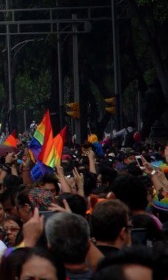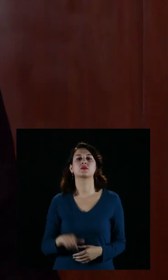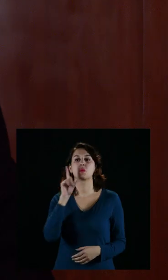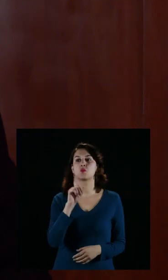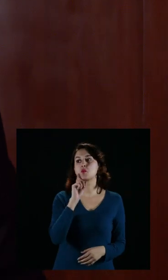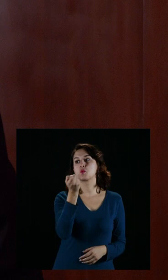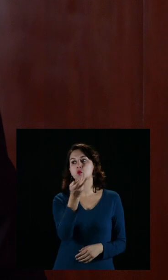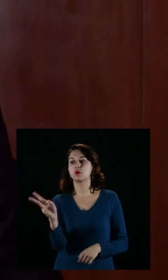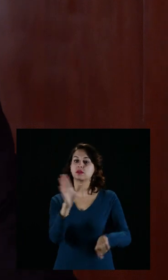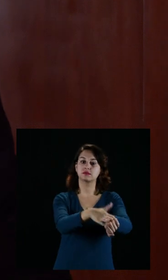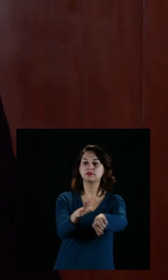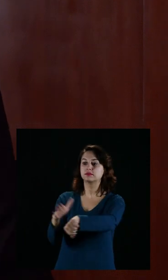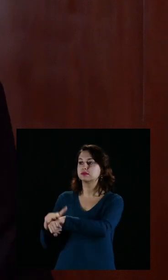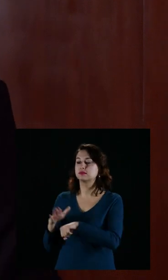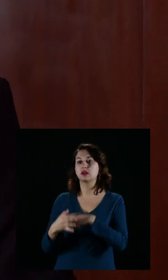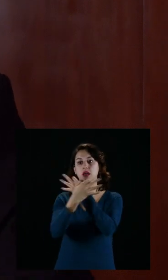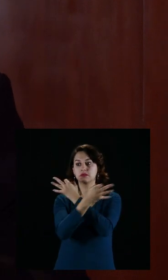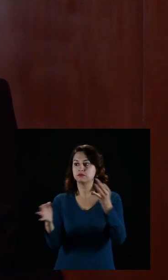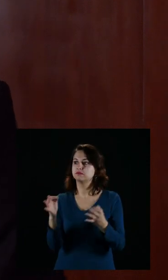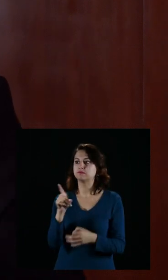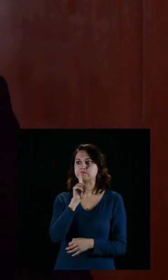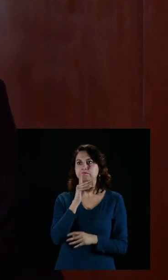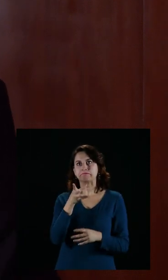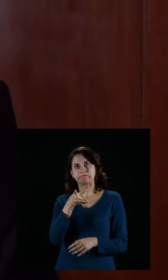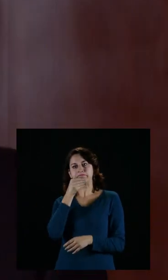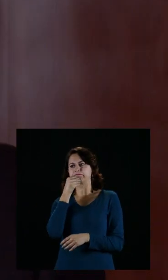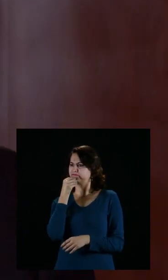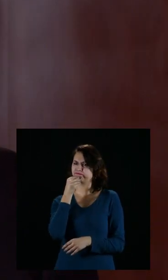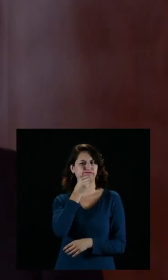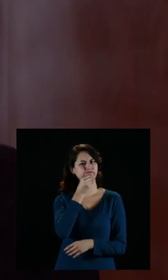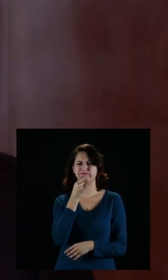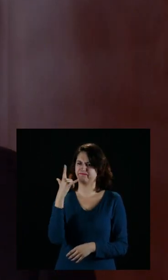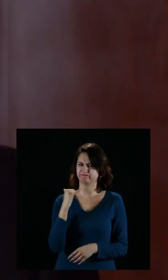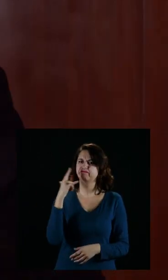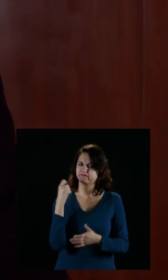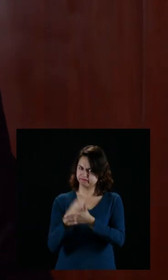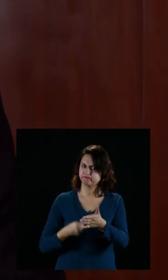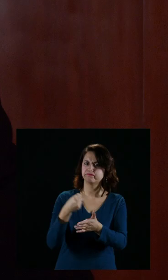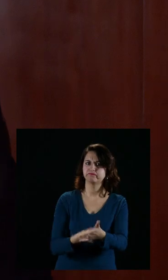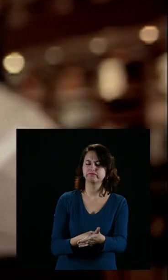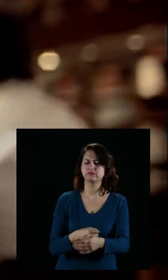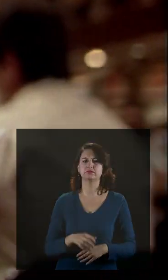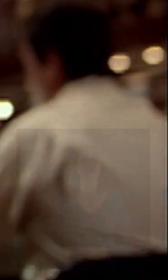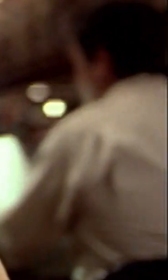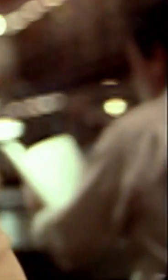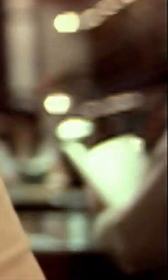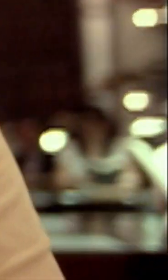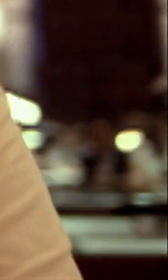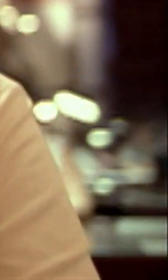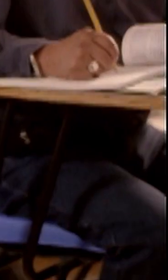A las mujeres le digo no se callen, no se rindan, no se dejen.